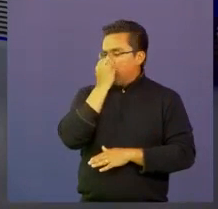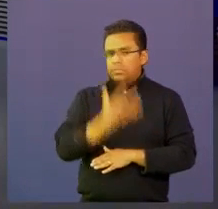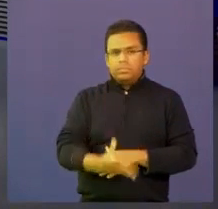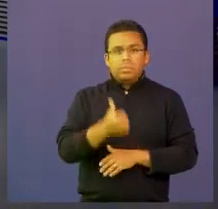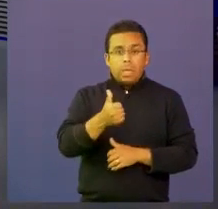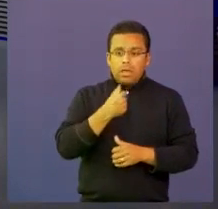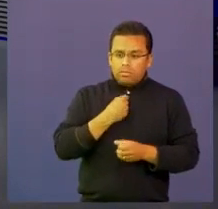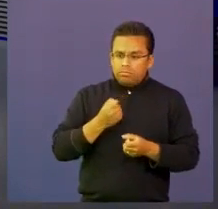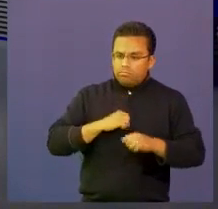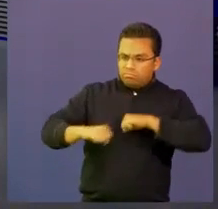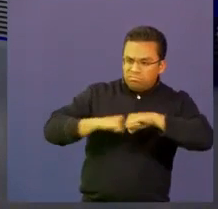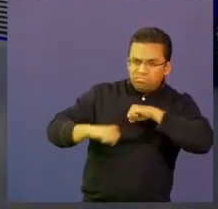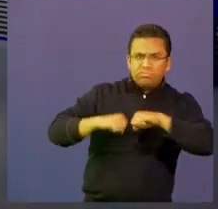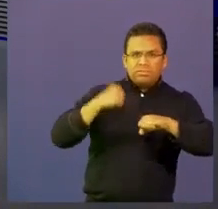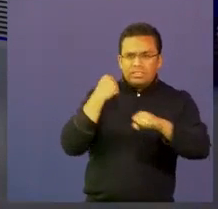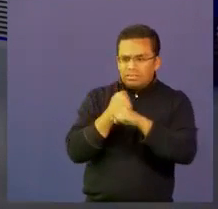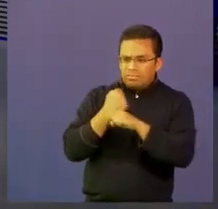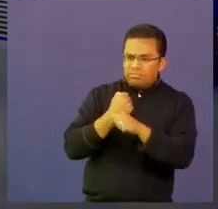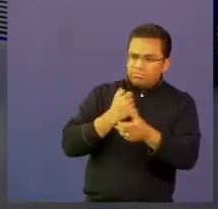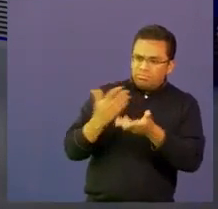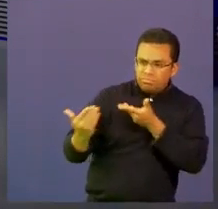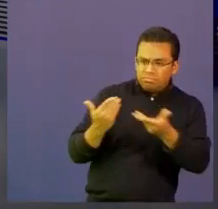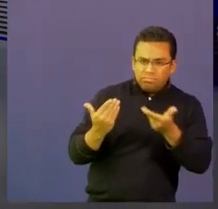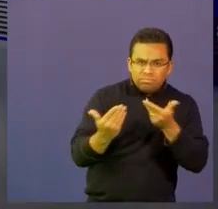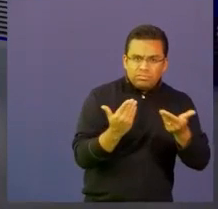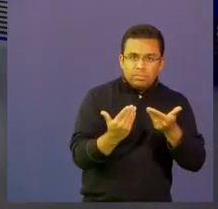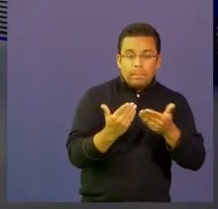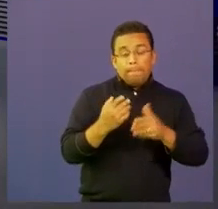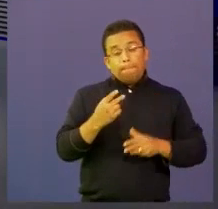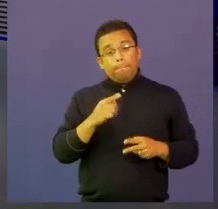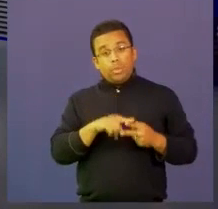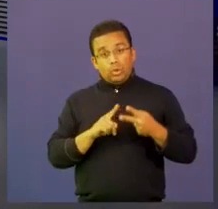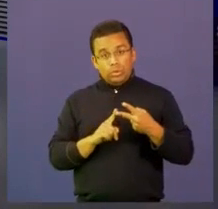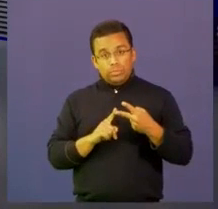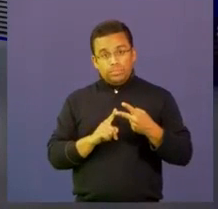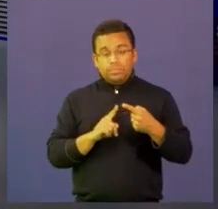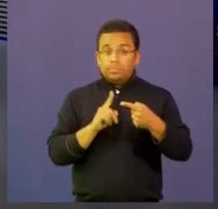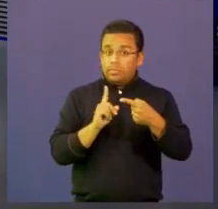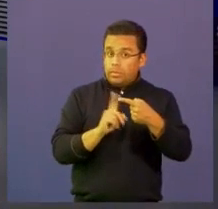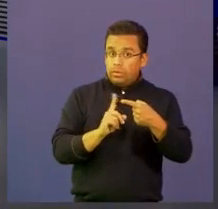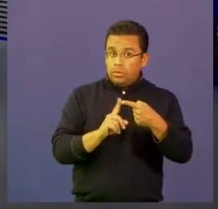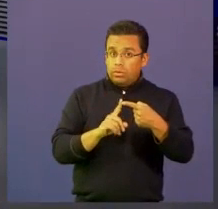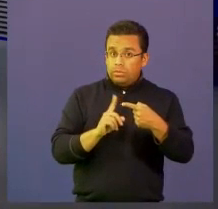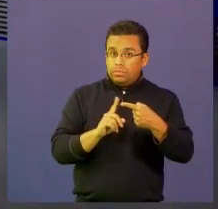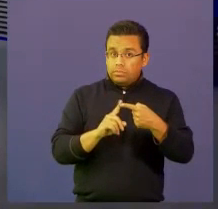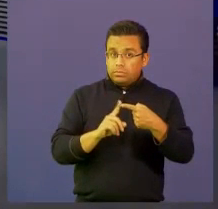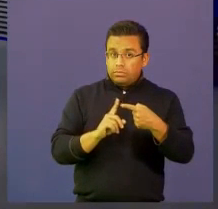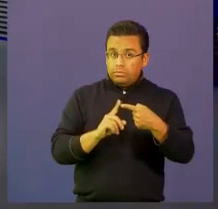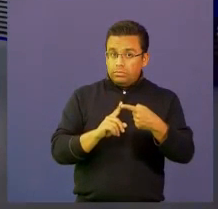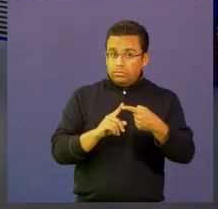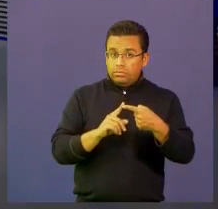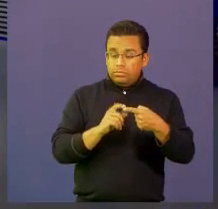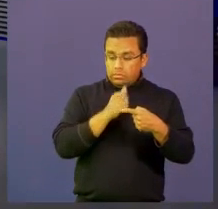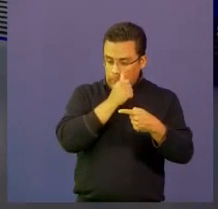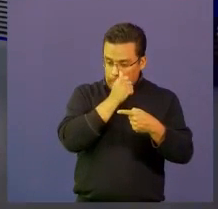trabajar con ellos para potenciar eso, sobre todo en dos ámbitos Madafe. Uno es cómo desarrollamos realmente